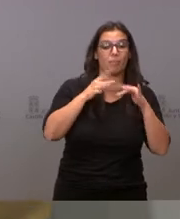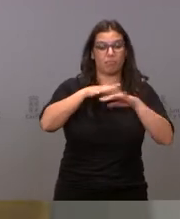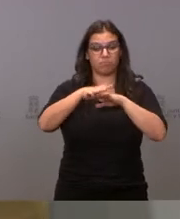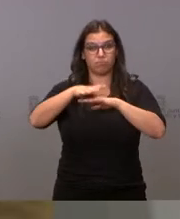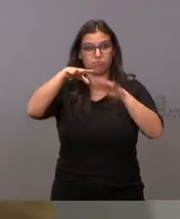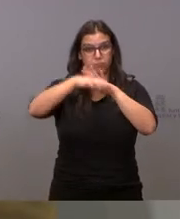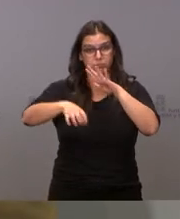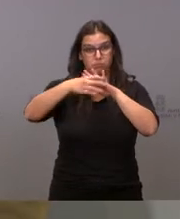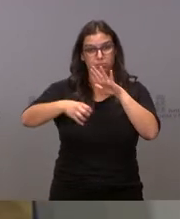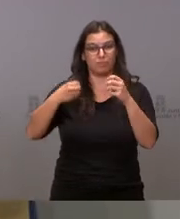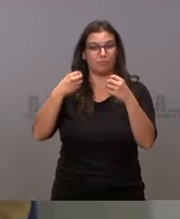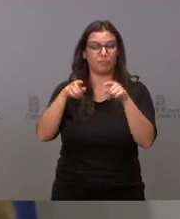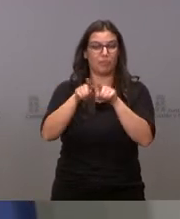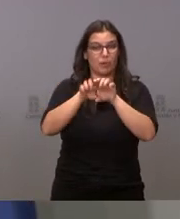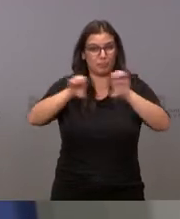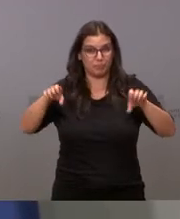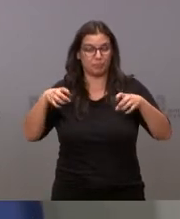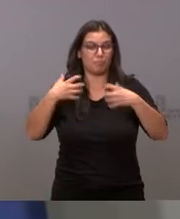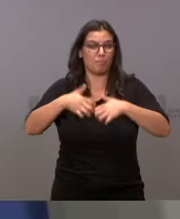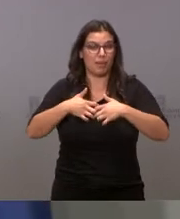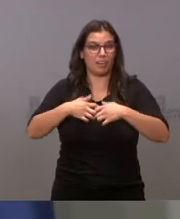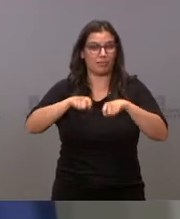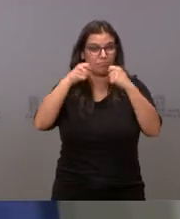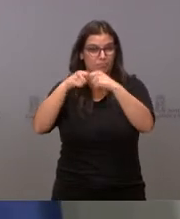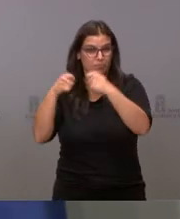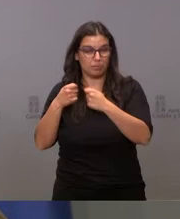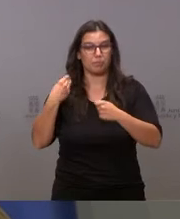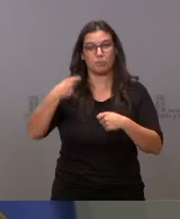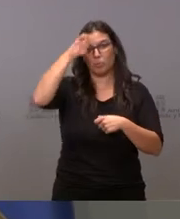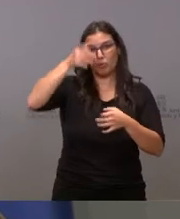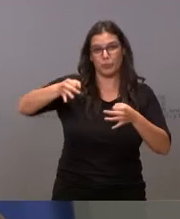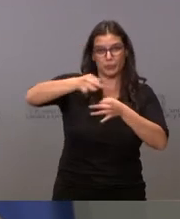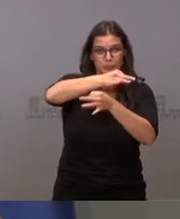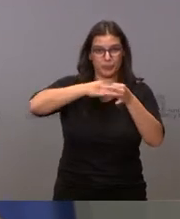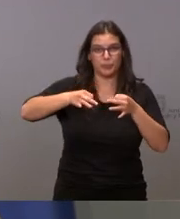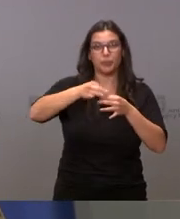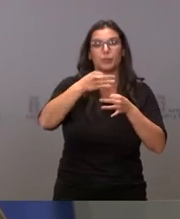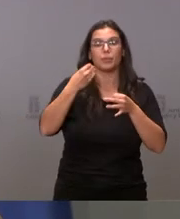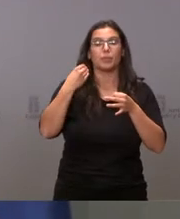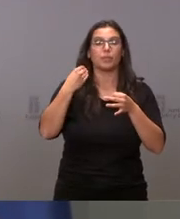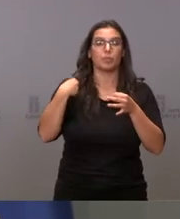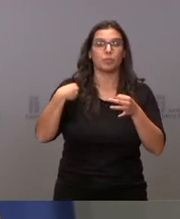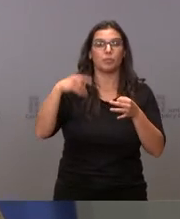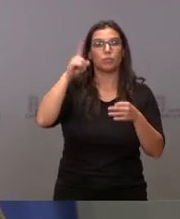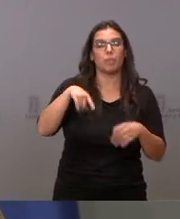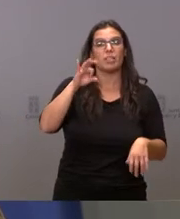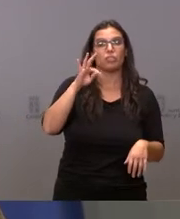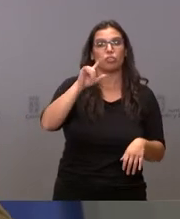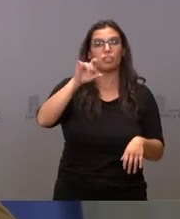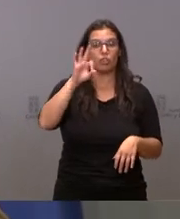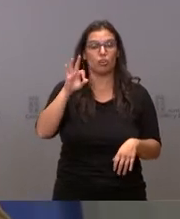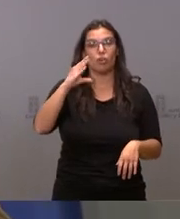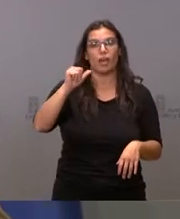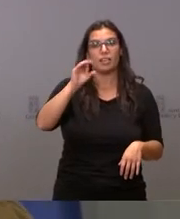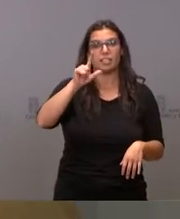que impiden el buen funcionamiento de las plantas depuradoras de San Pedro Bernardo, Ladrada, la depuradura común de Sotillo de Ladrada, Casillas